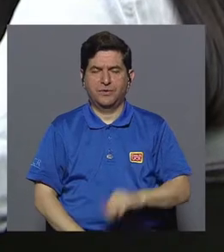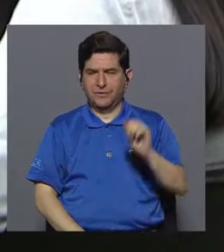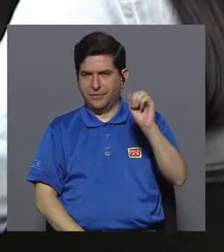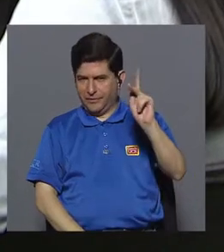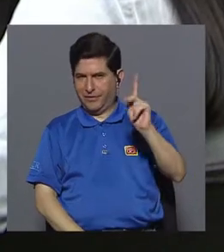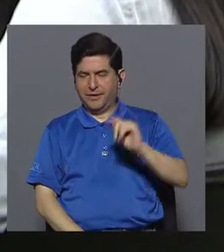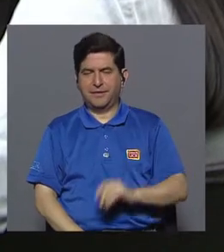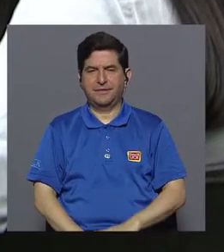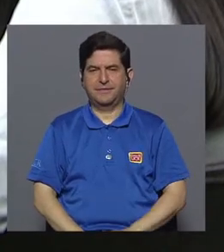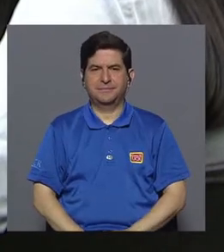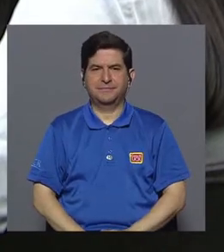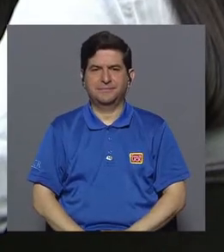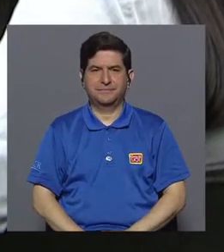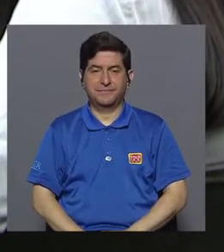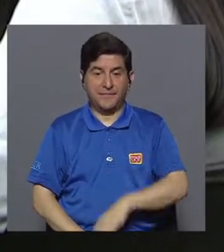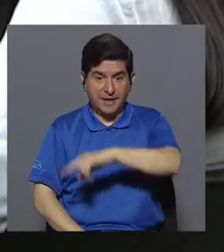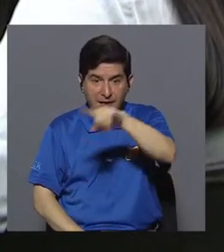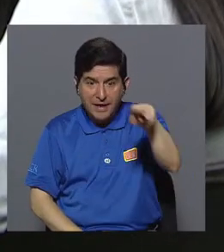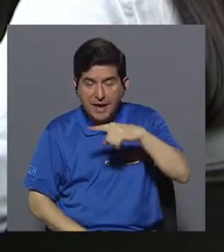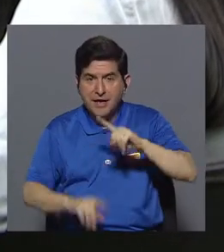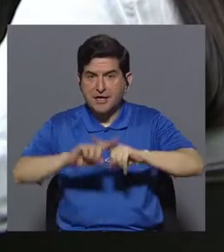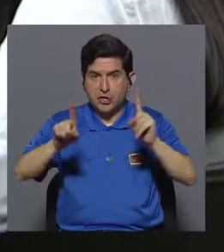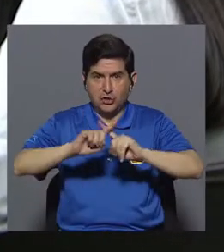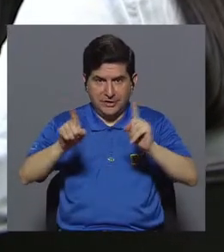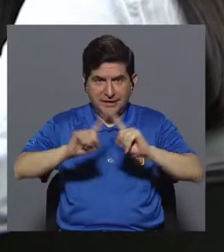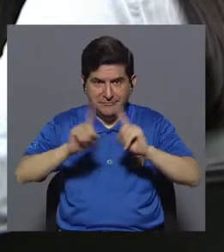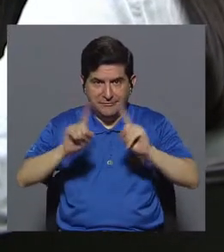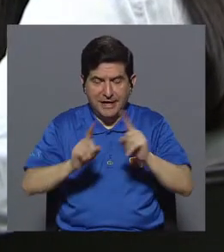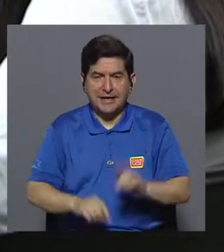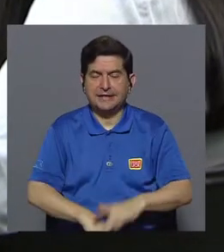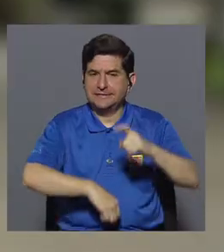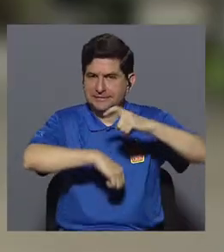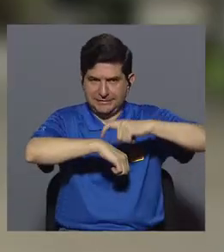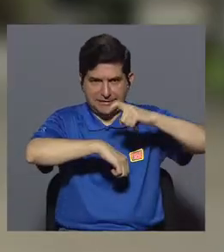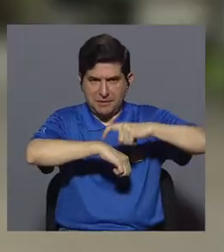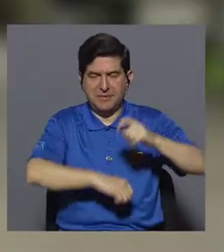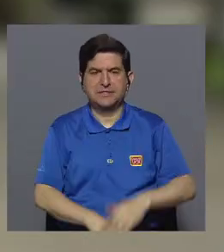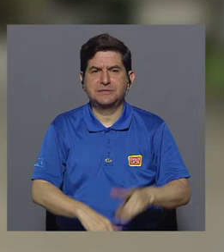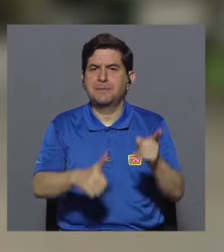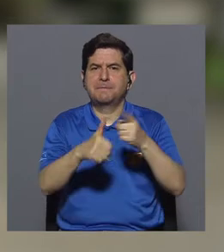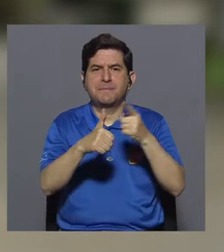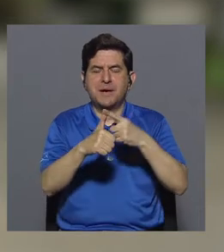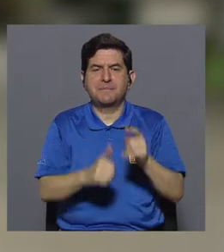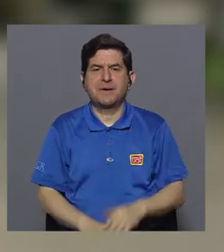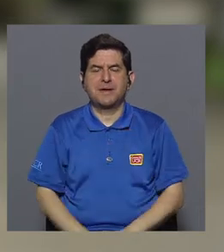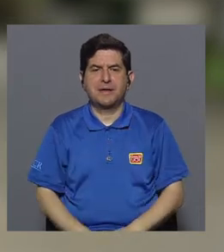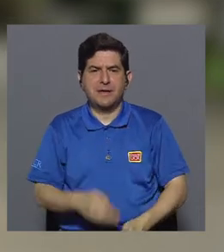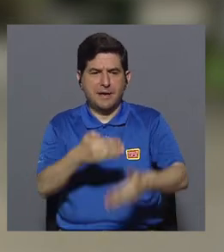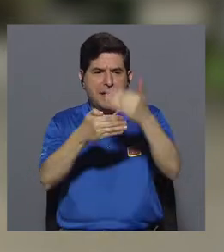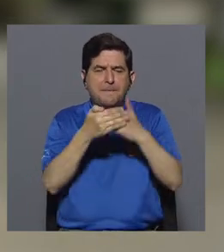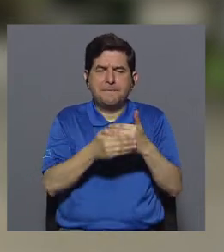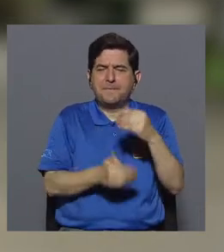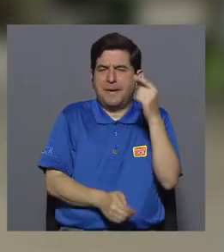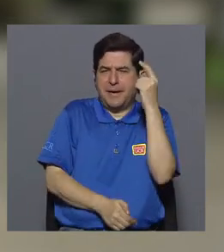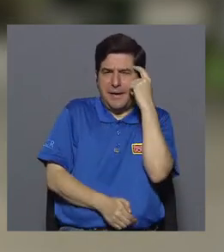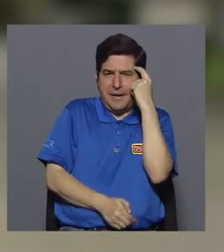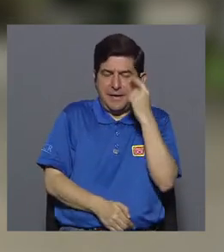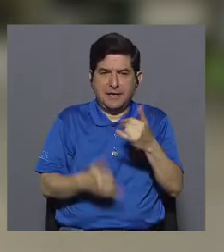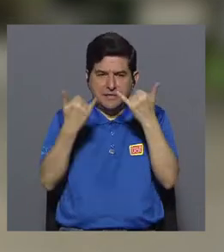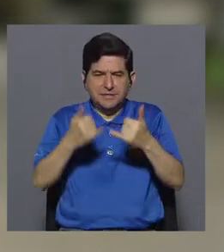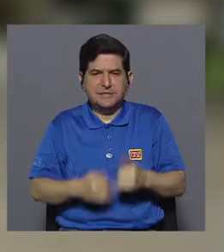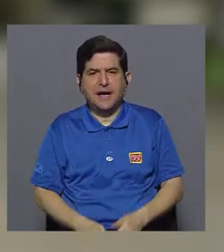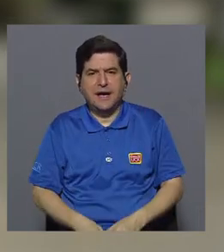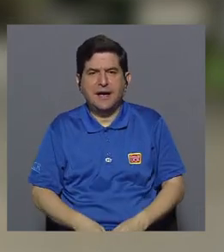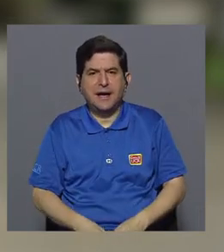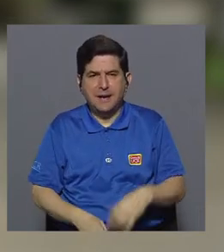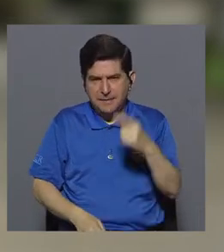que, bueno, ellos pasan por una serie de etapas. Etapa de lo que es la pre-contemplación, la contemplación, preparación,